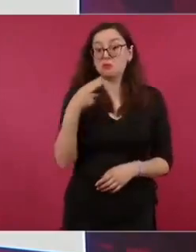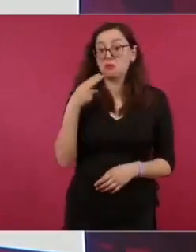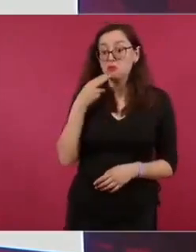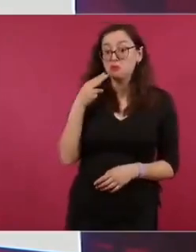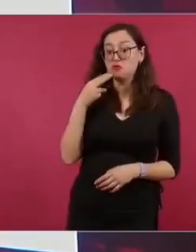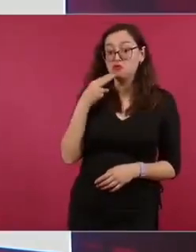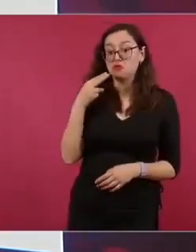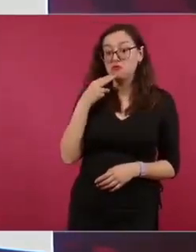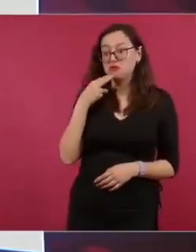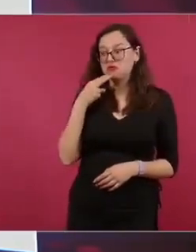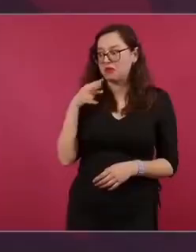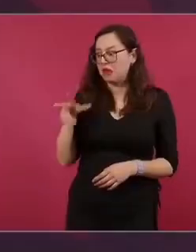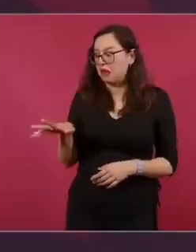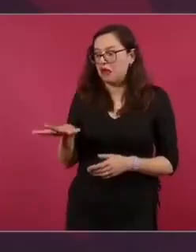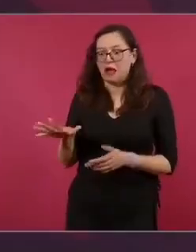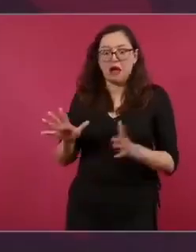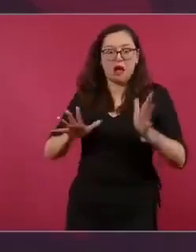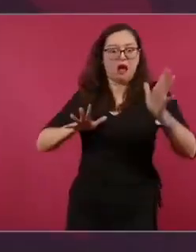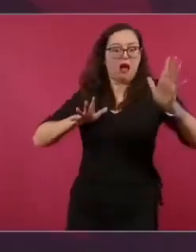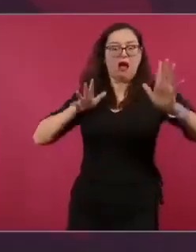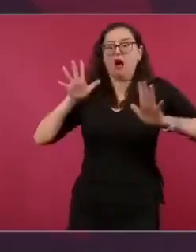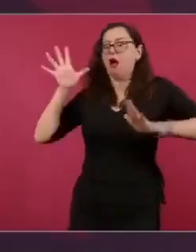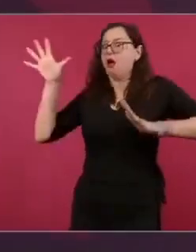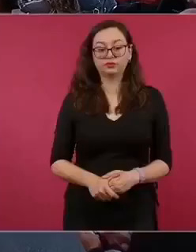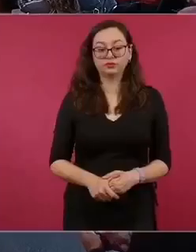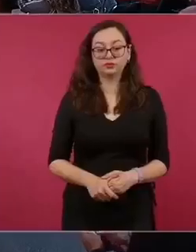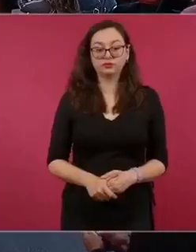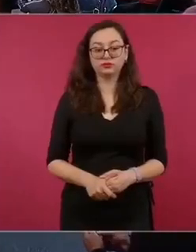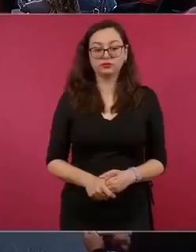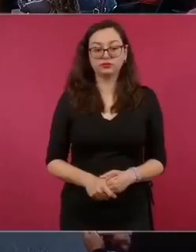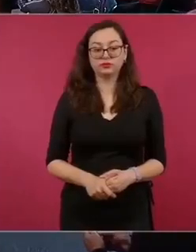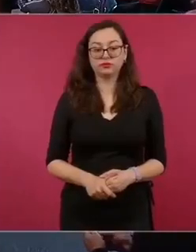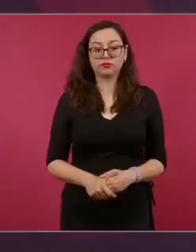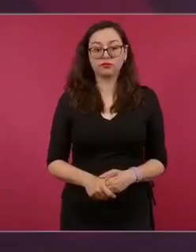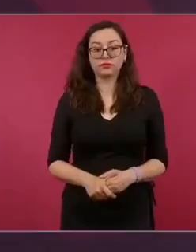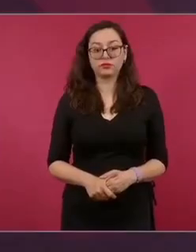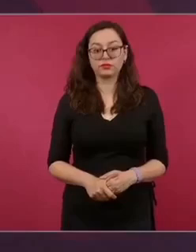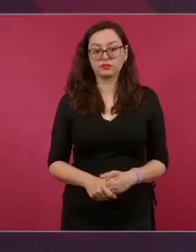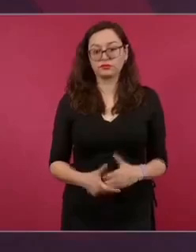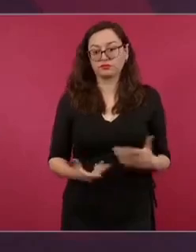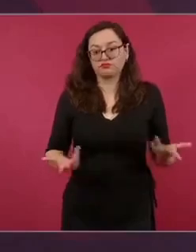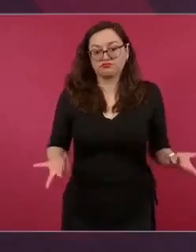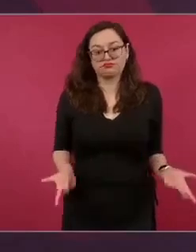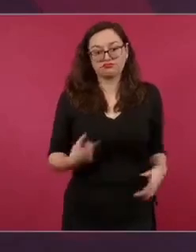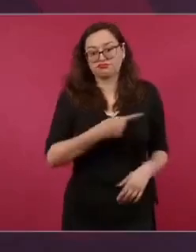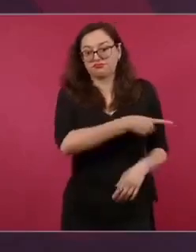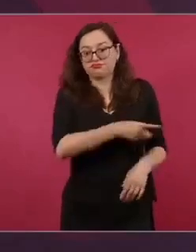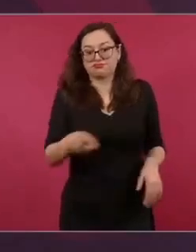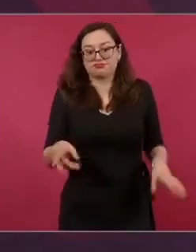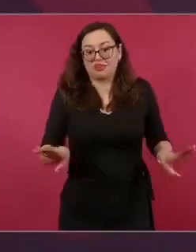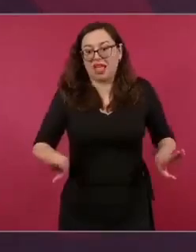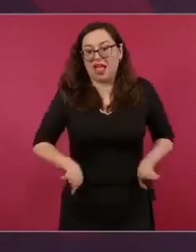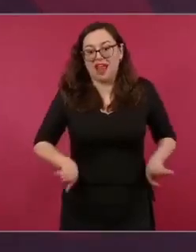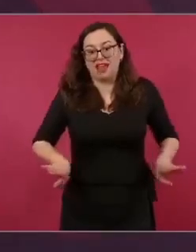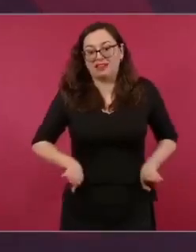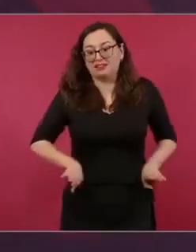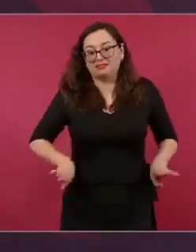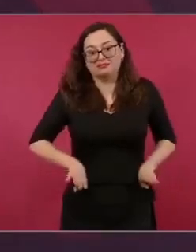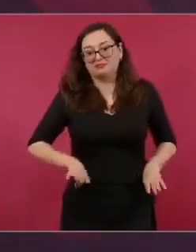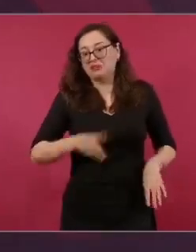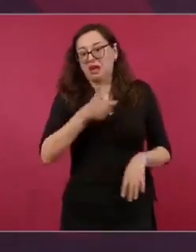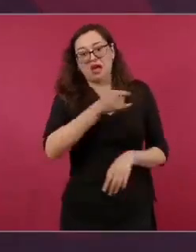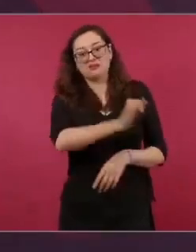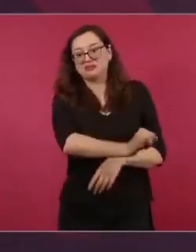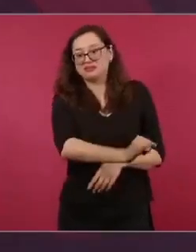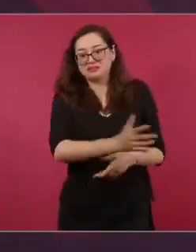Magnifican mucho todo lo relacionado con violencia. ¿Qué se puede esperar de esta